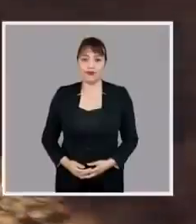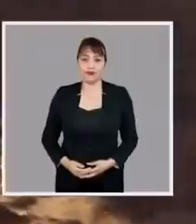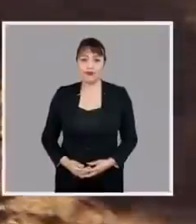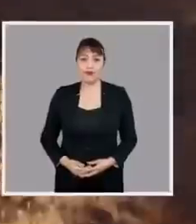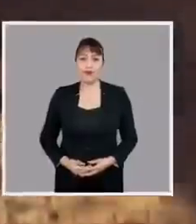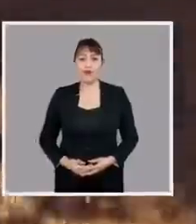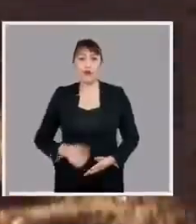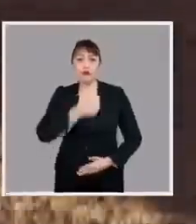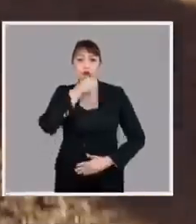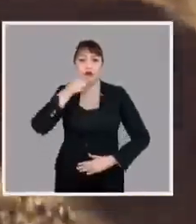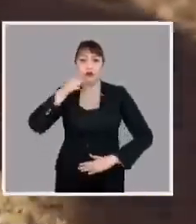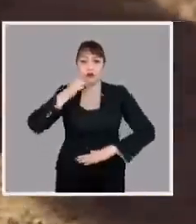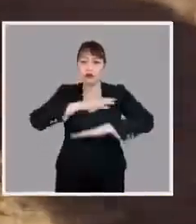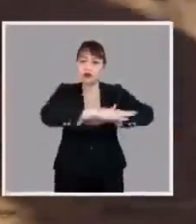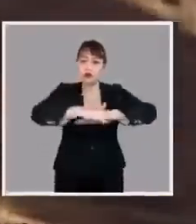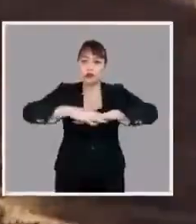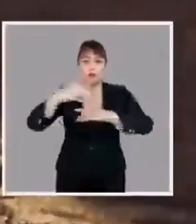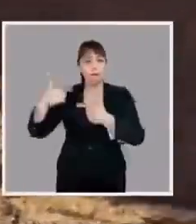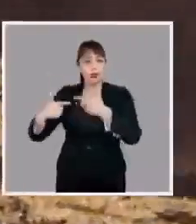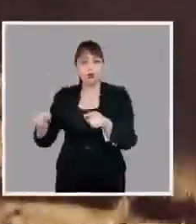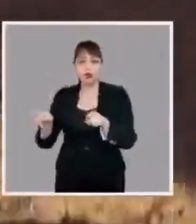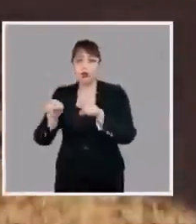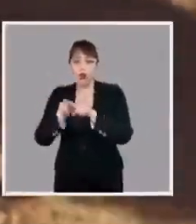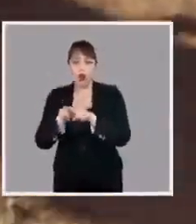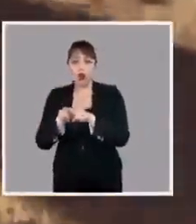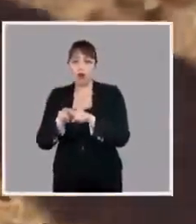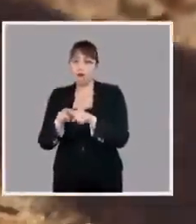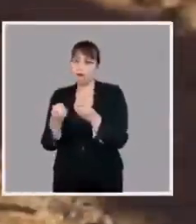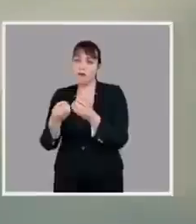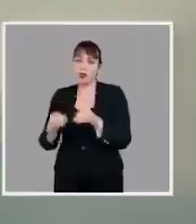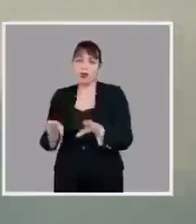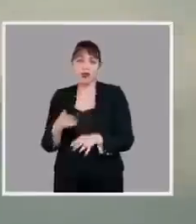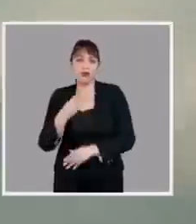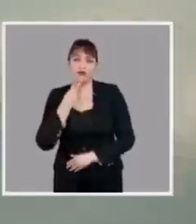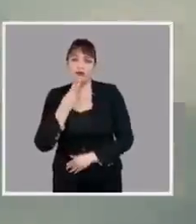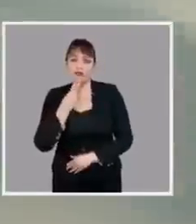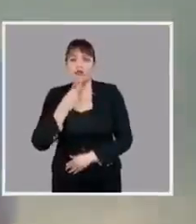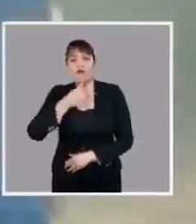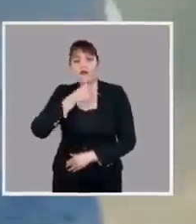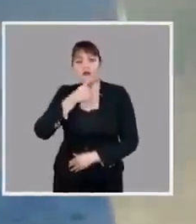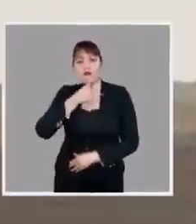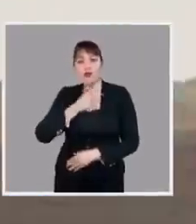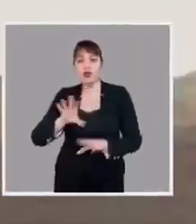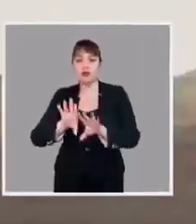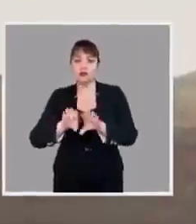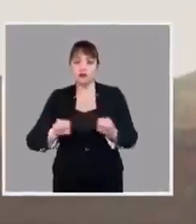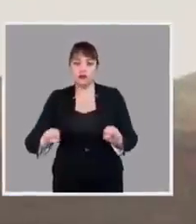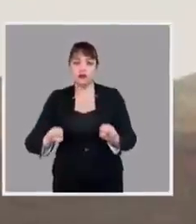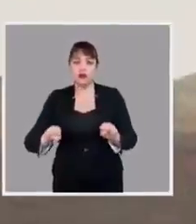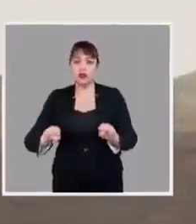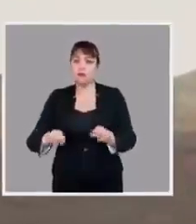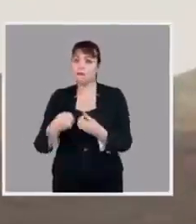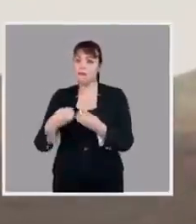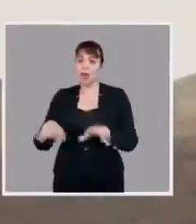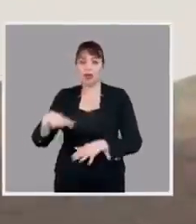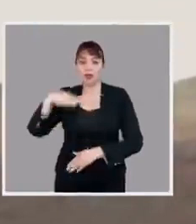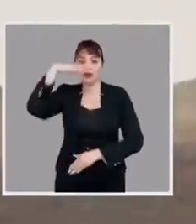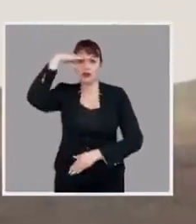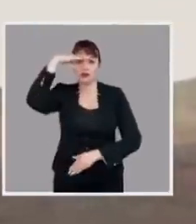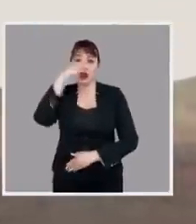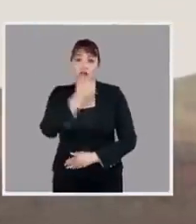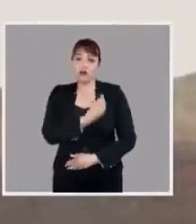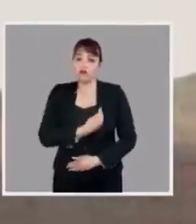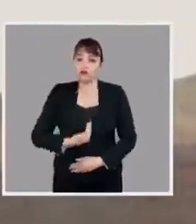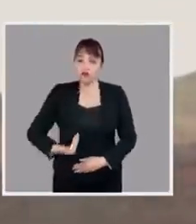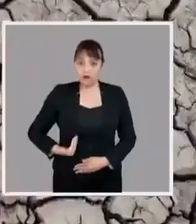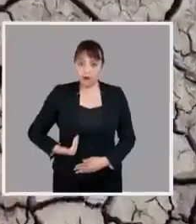Como un desierto, la política también pareciera que ha ido perdiendo vida. La falta de acuerdos y la pérdida de confianzas tanto